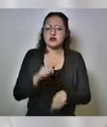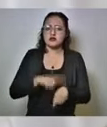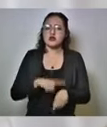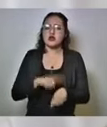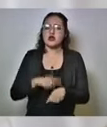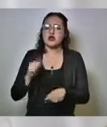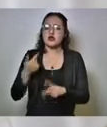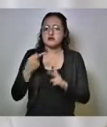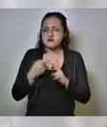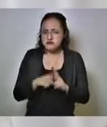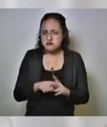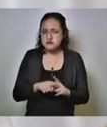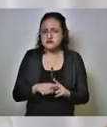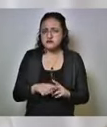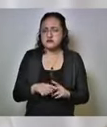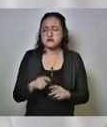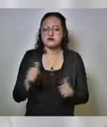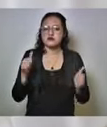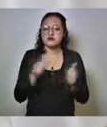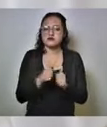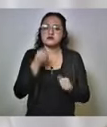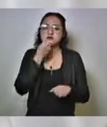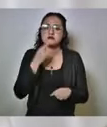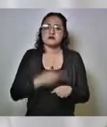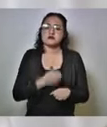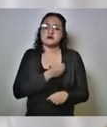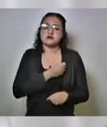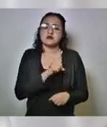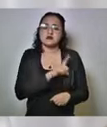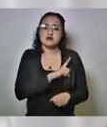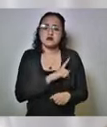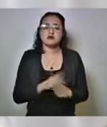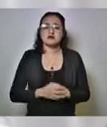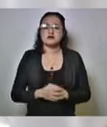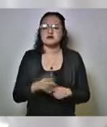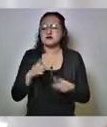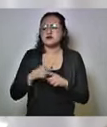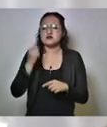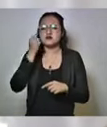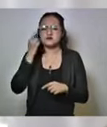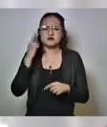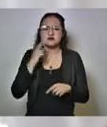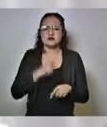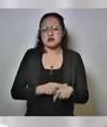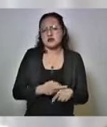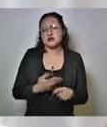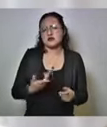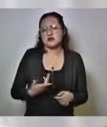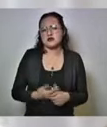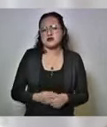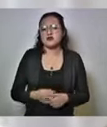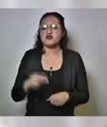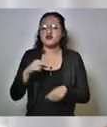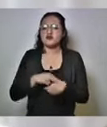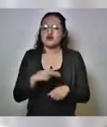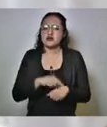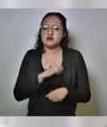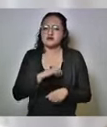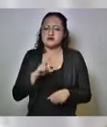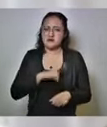enlazamos con el secretario de salud los subsecretarios los epidemiólogos